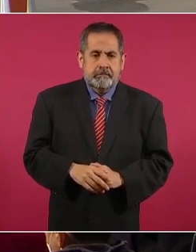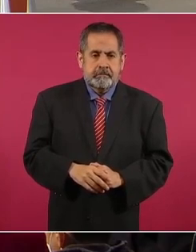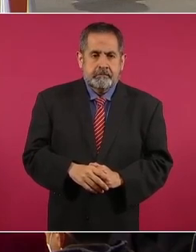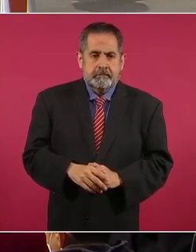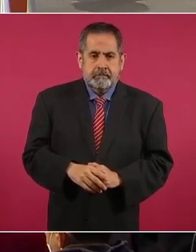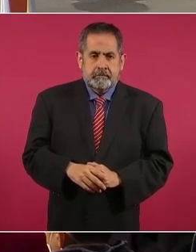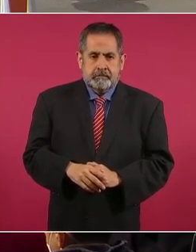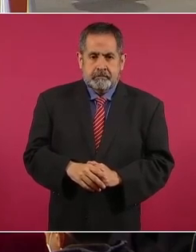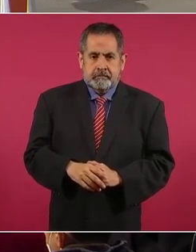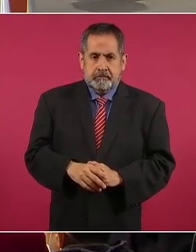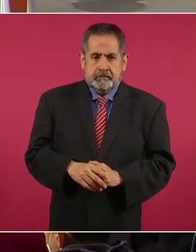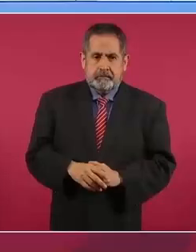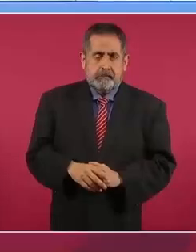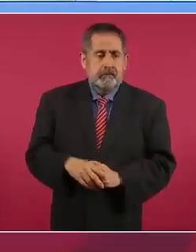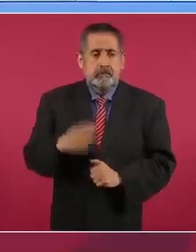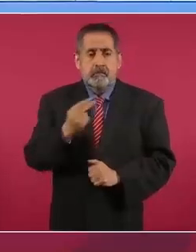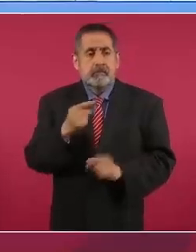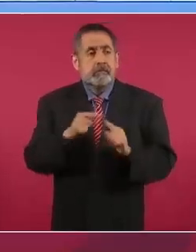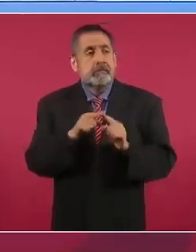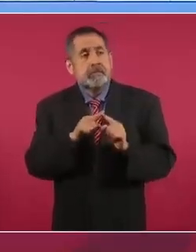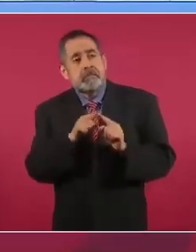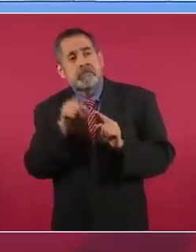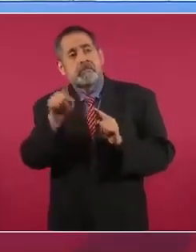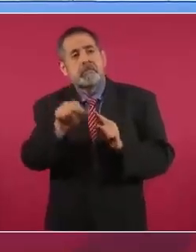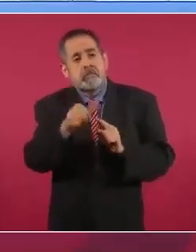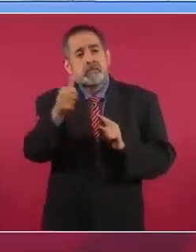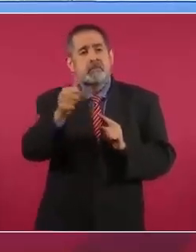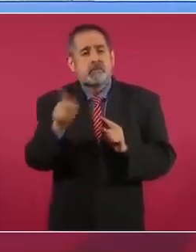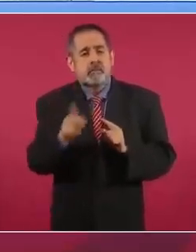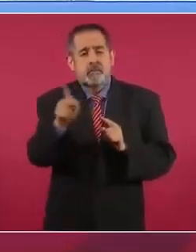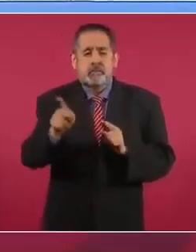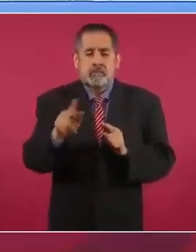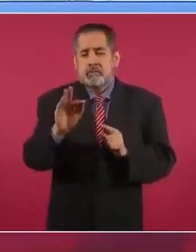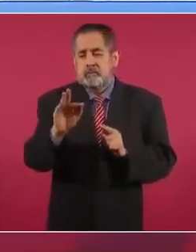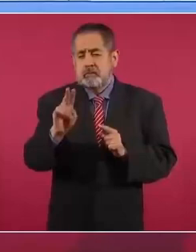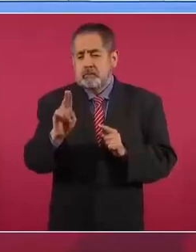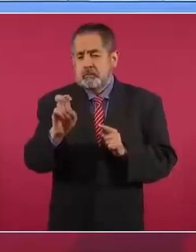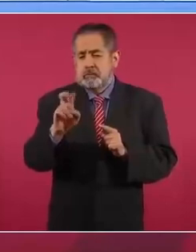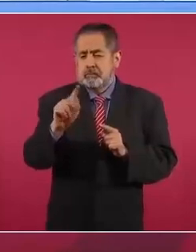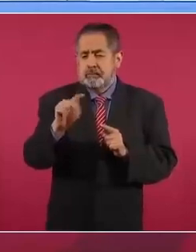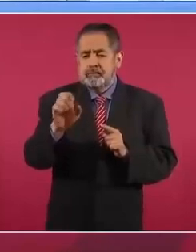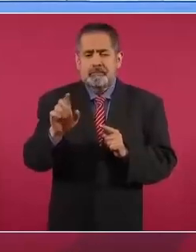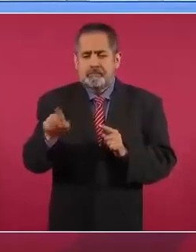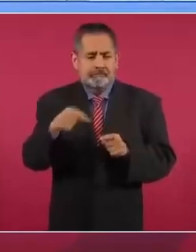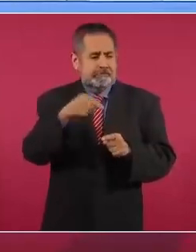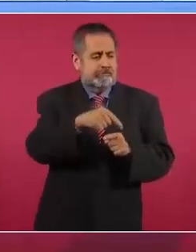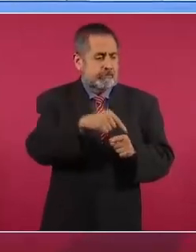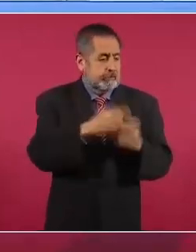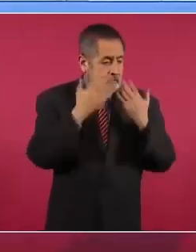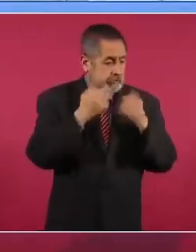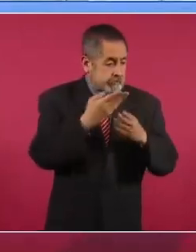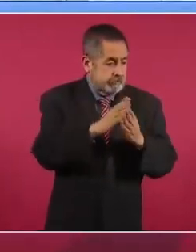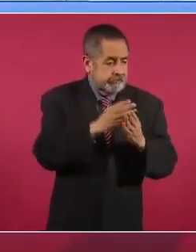No tienen que ir al fuerte si en Choy, por ejemplo, no hay banco.